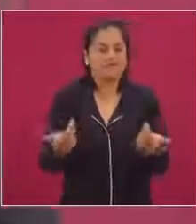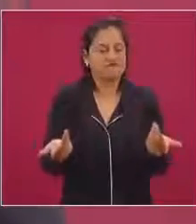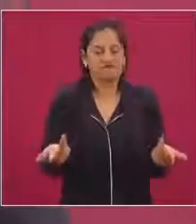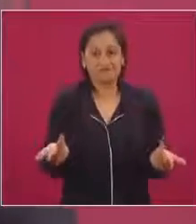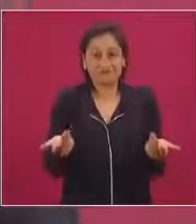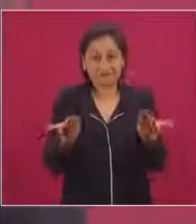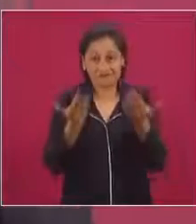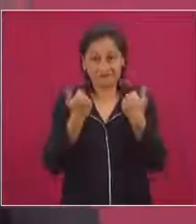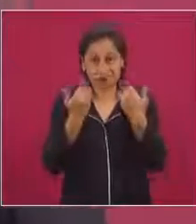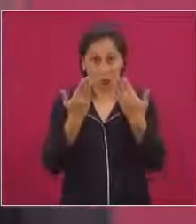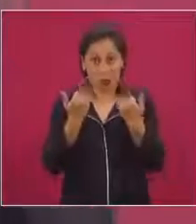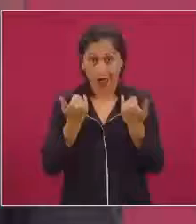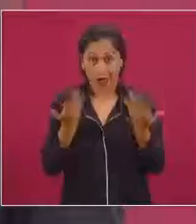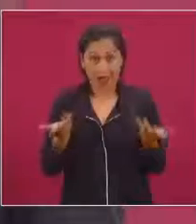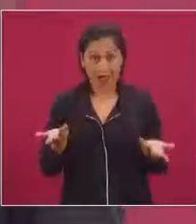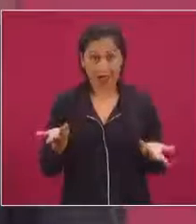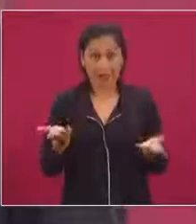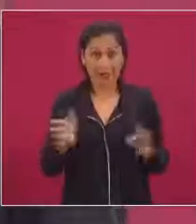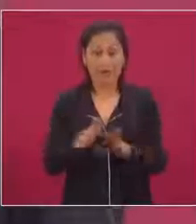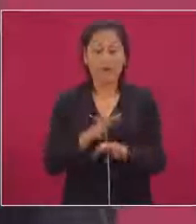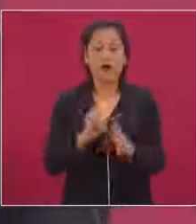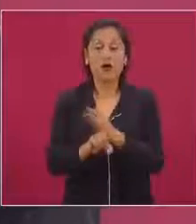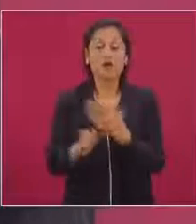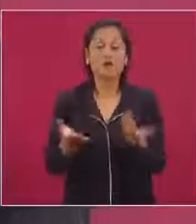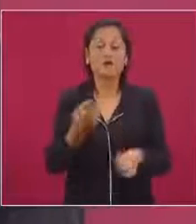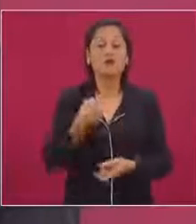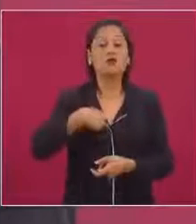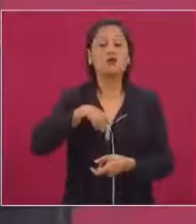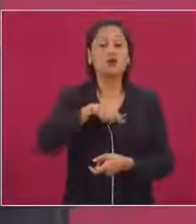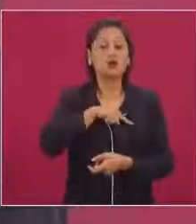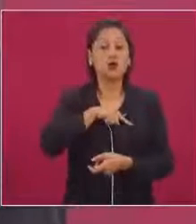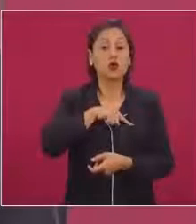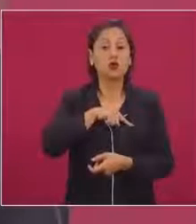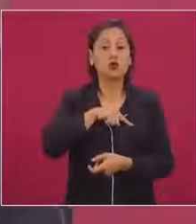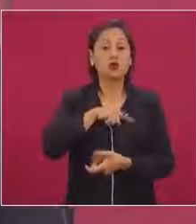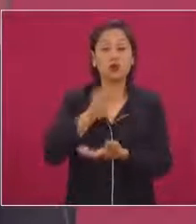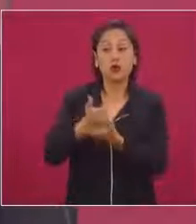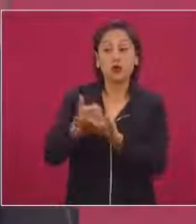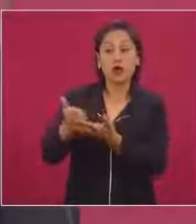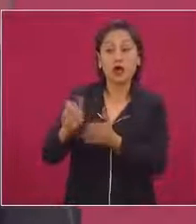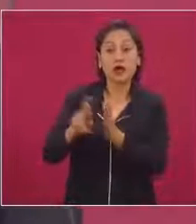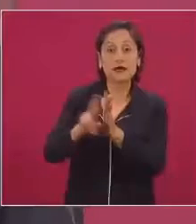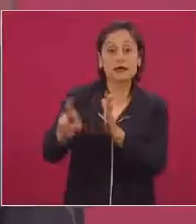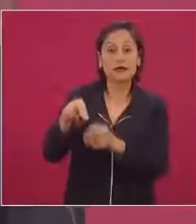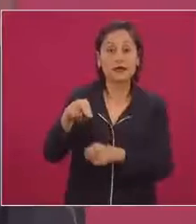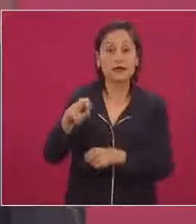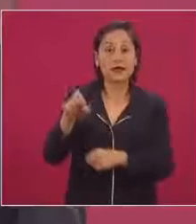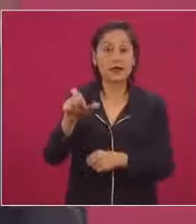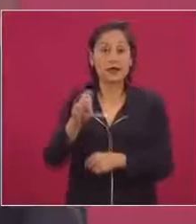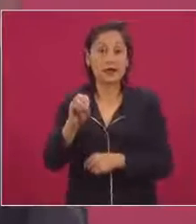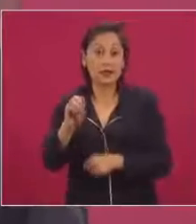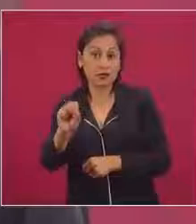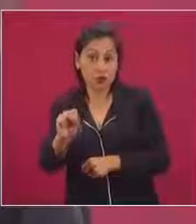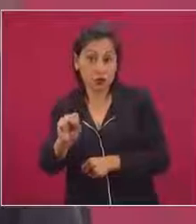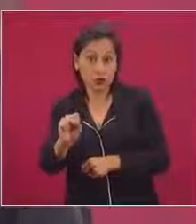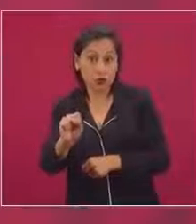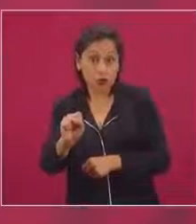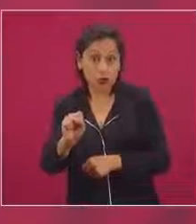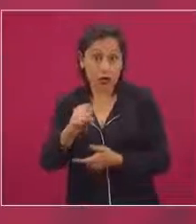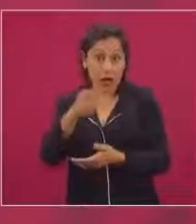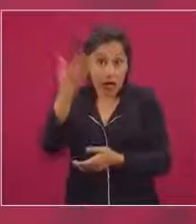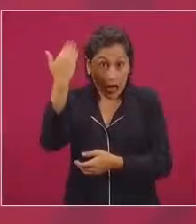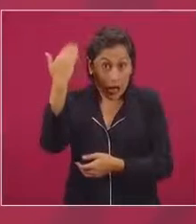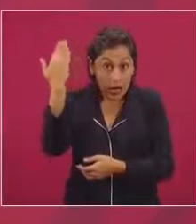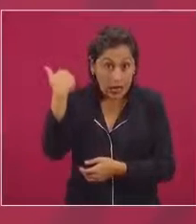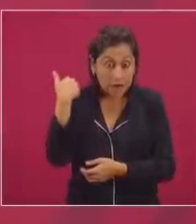comprar suscripciones a la revista Nexus, que se le compraban 8 mil